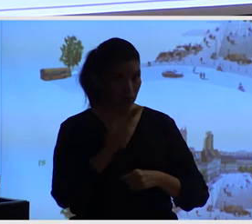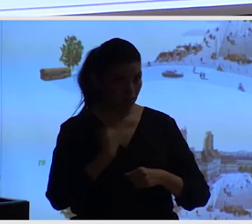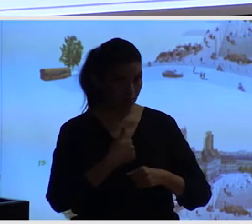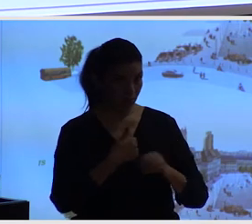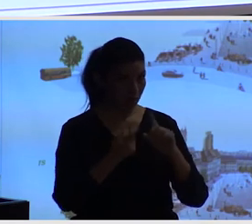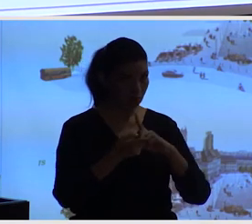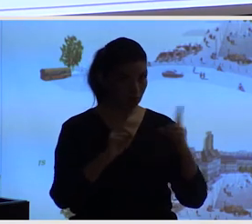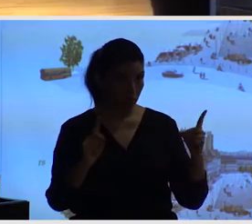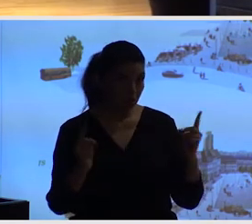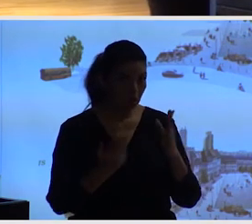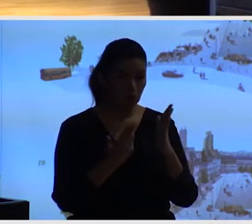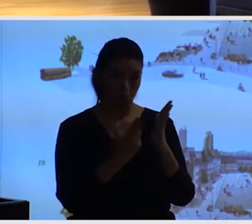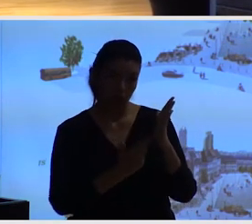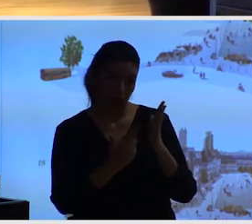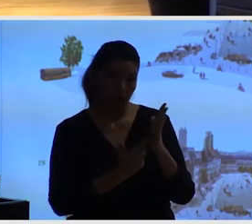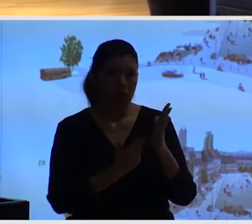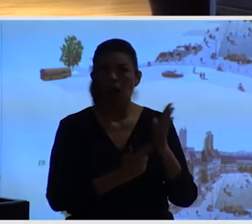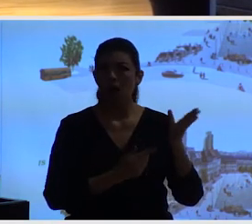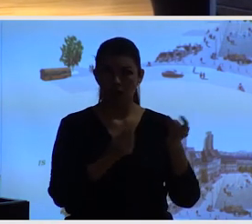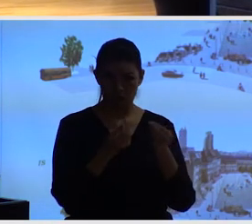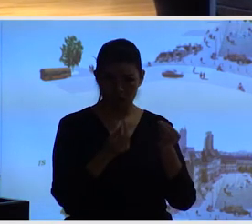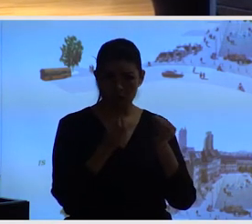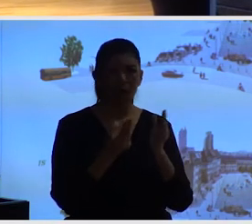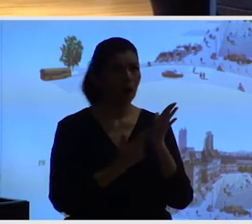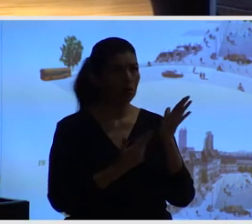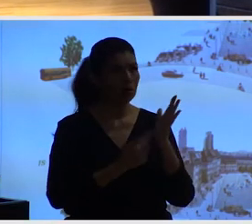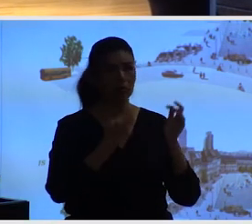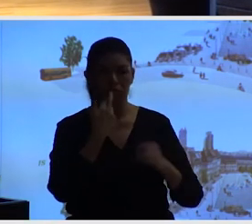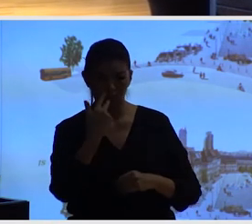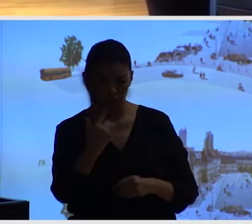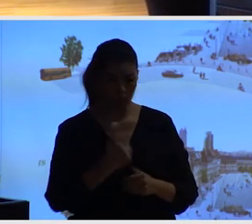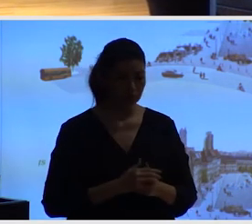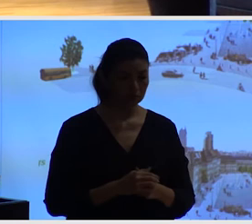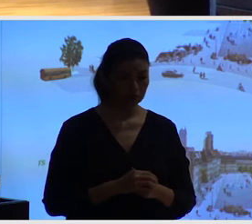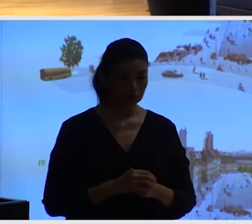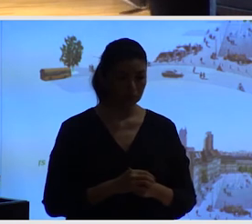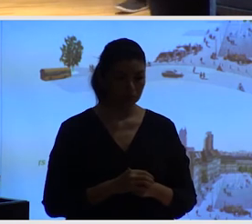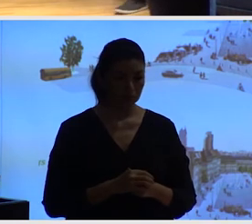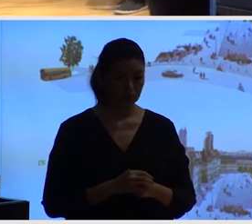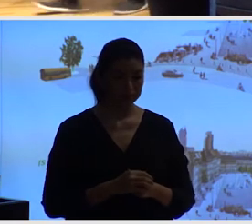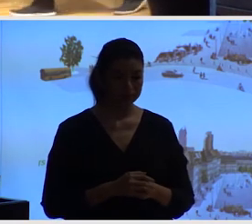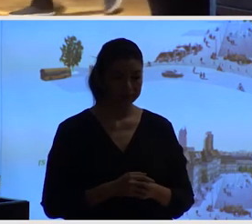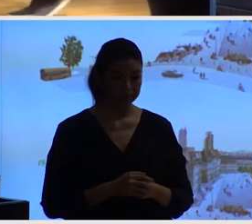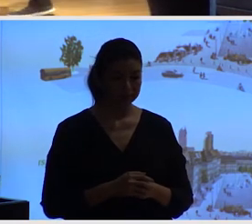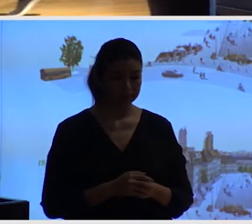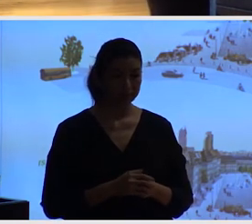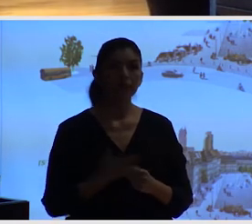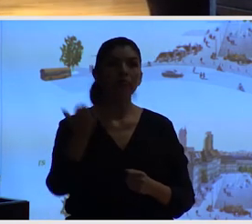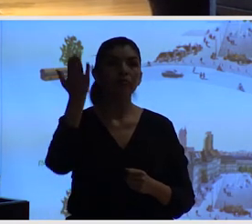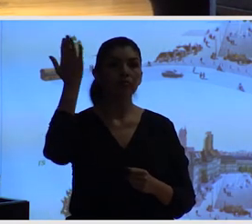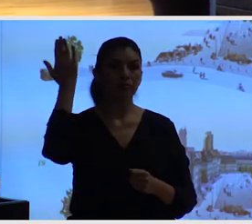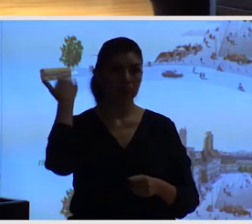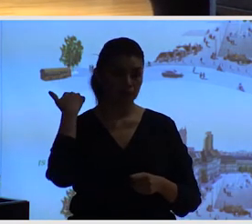de lo que teníamos antes. La manera con la cual se ha hecho ciudad, en el sentido tradicional, los